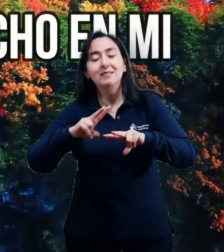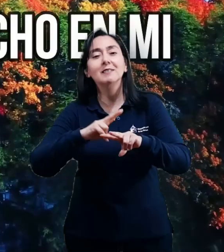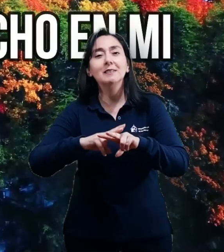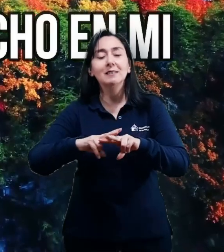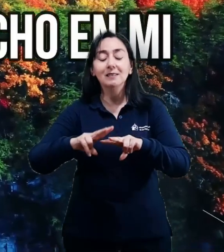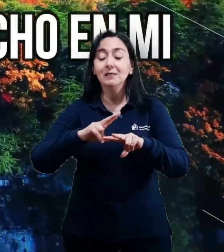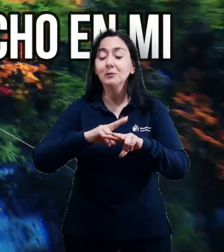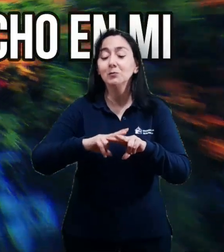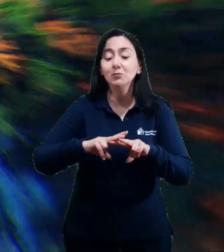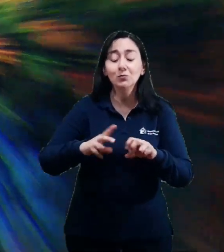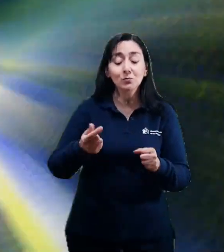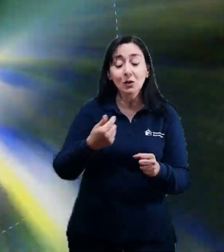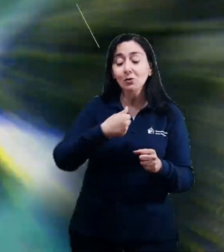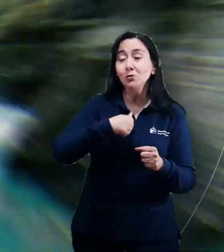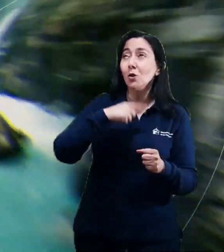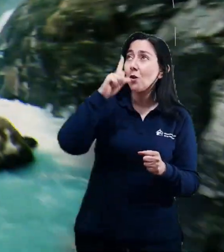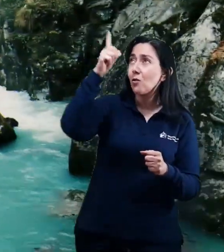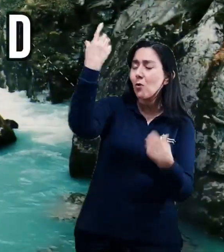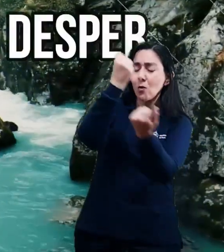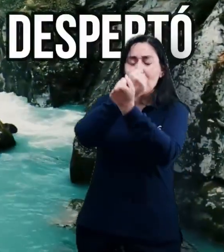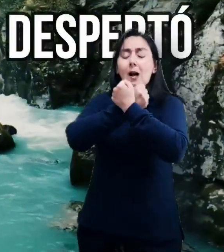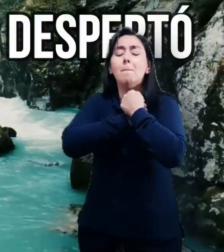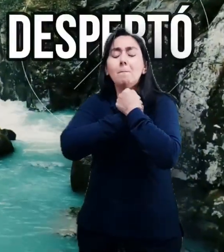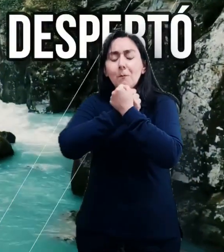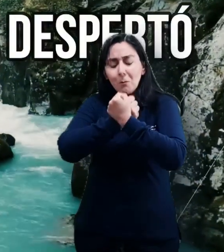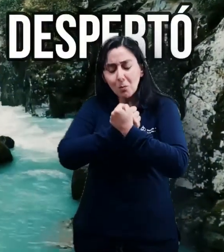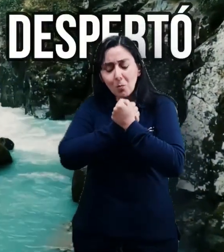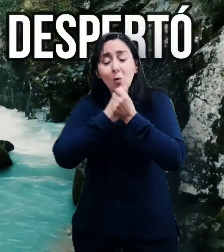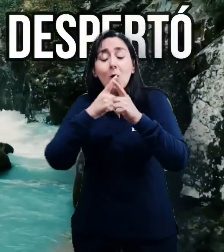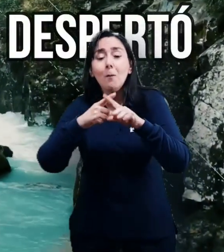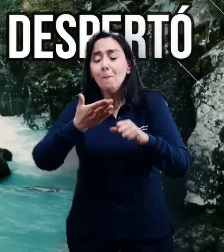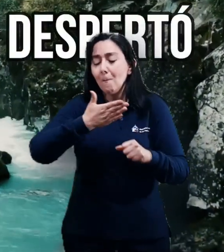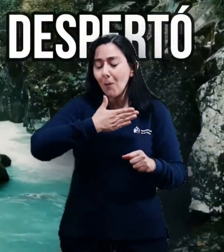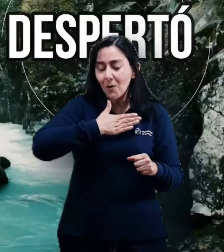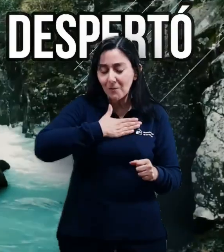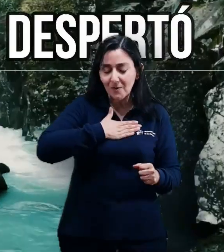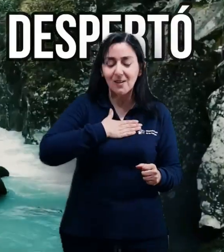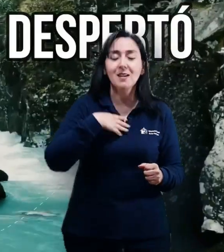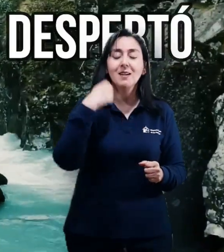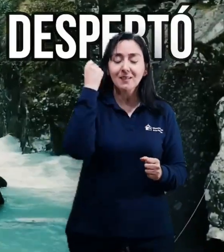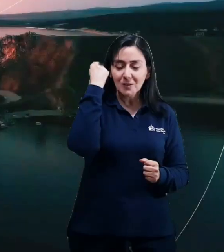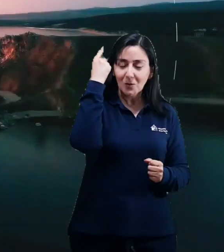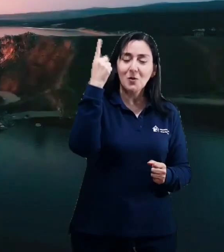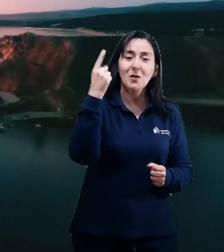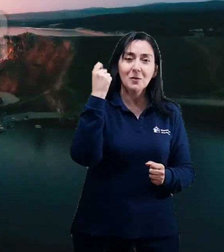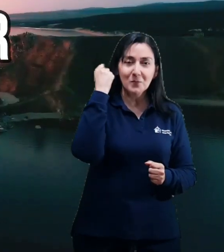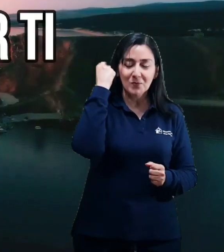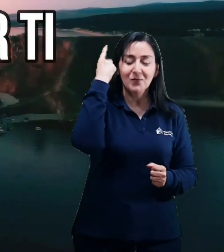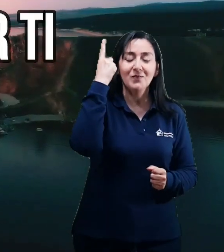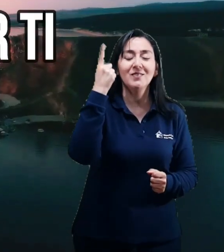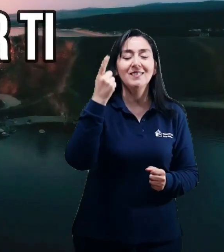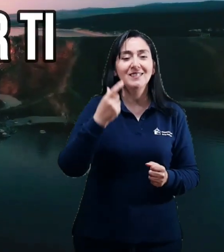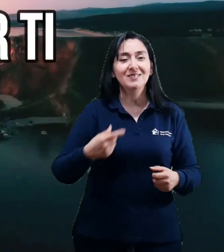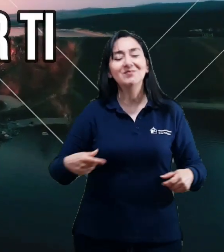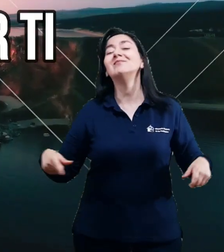mí Fue tu amor lo que despertó mi amor